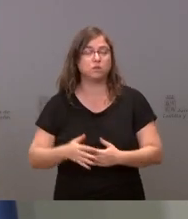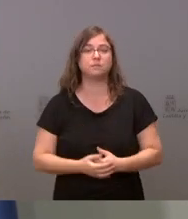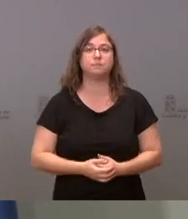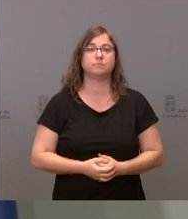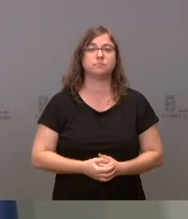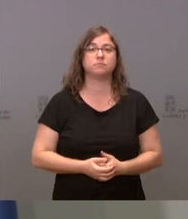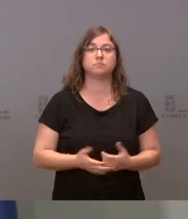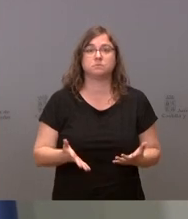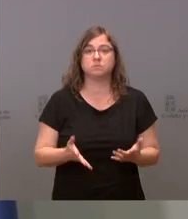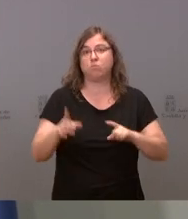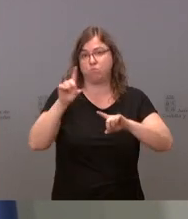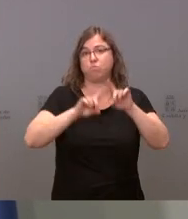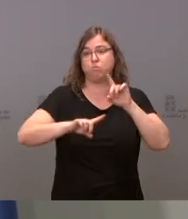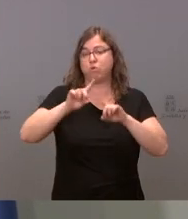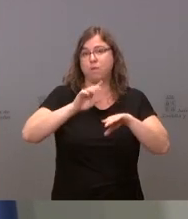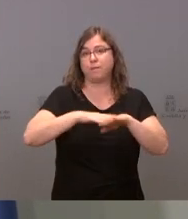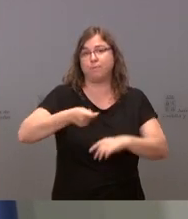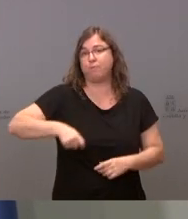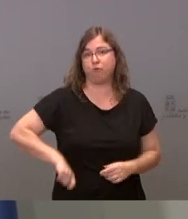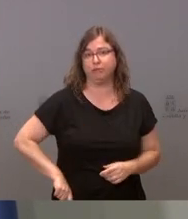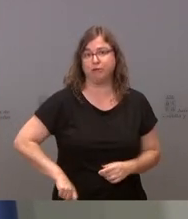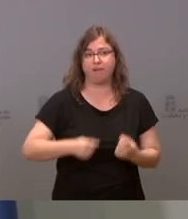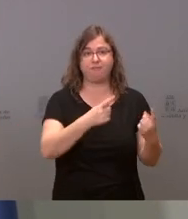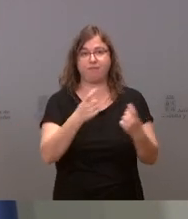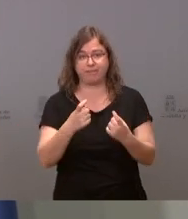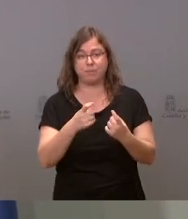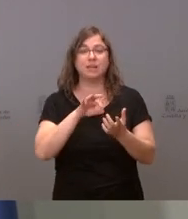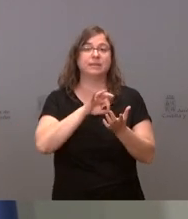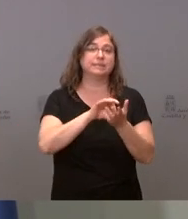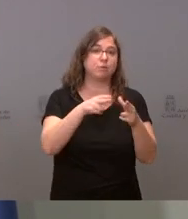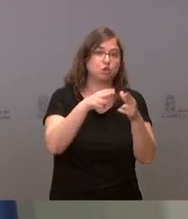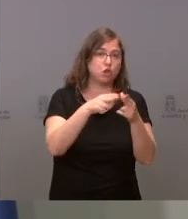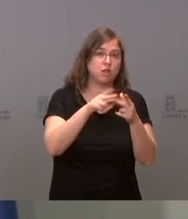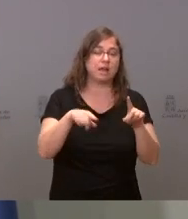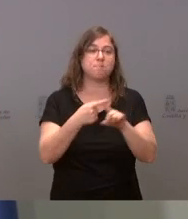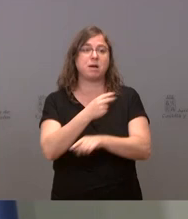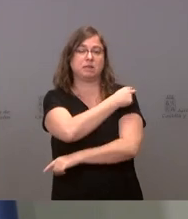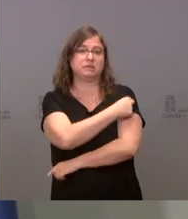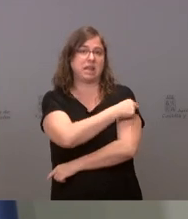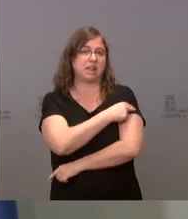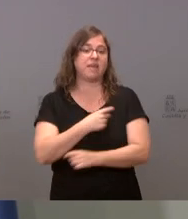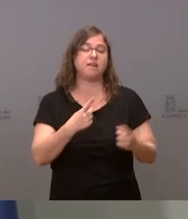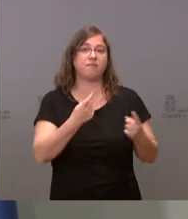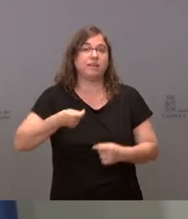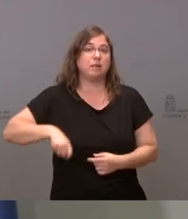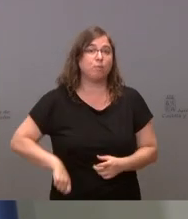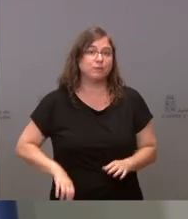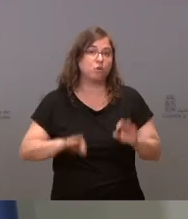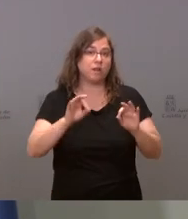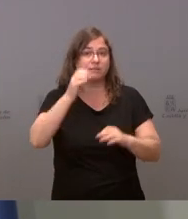pues tenemos problemas de personal, tanto en servicios sociales como en sanidad, que son problemas